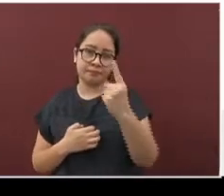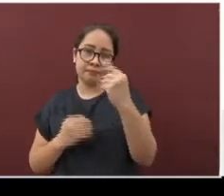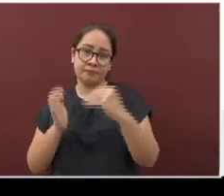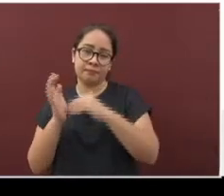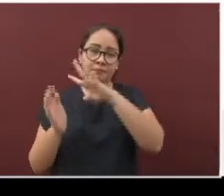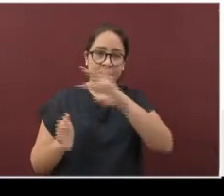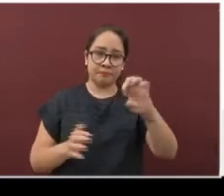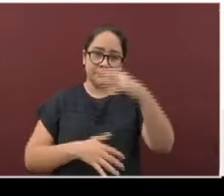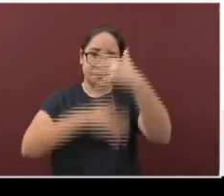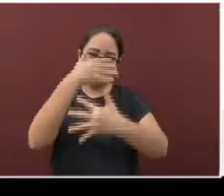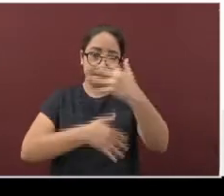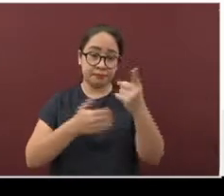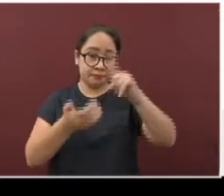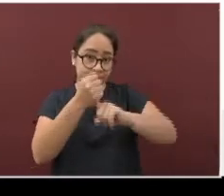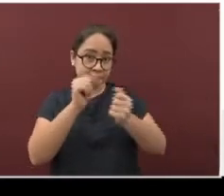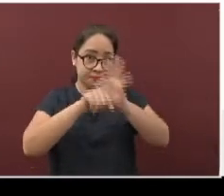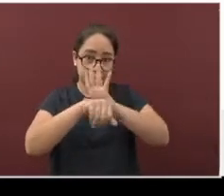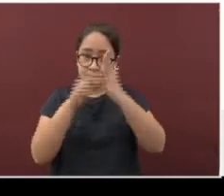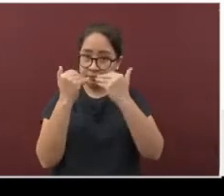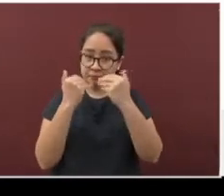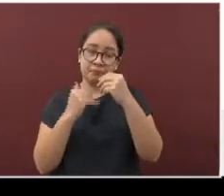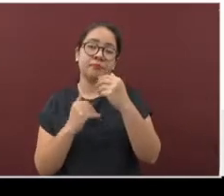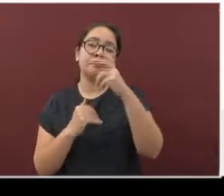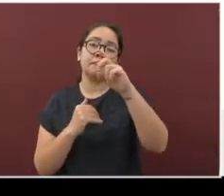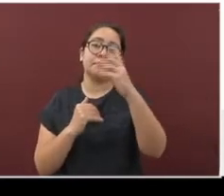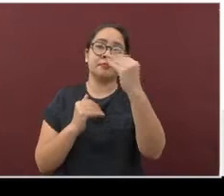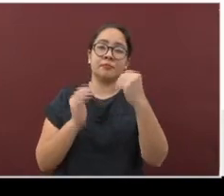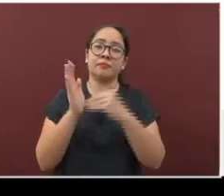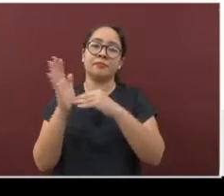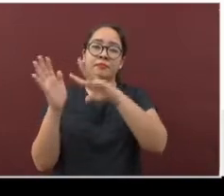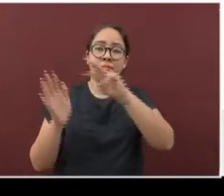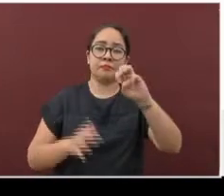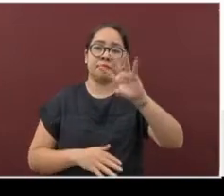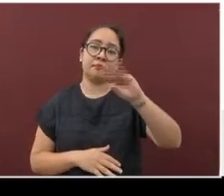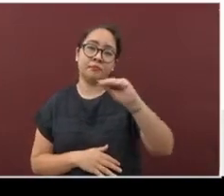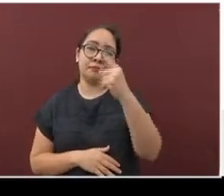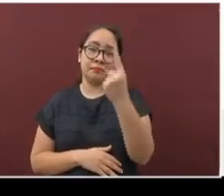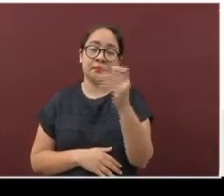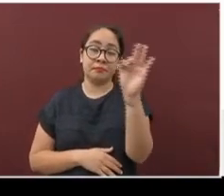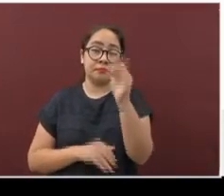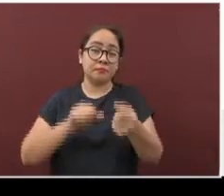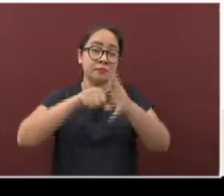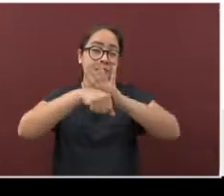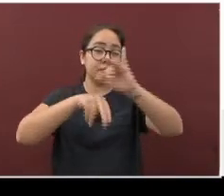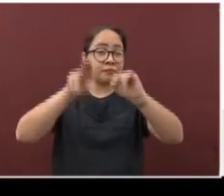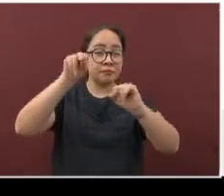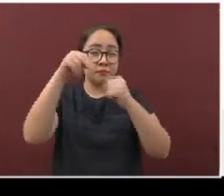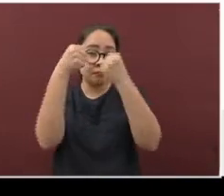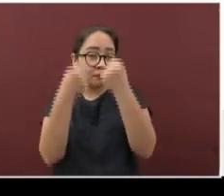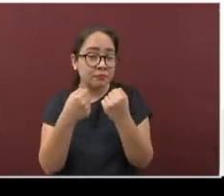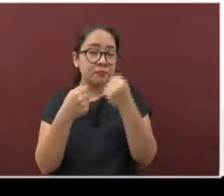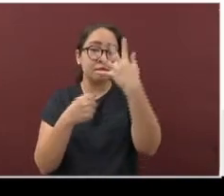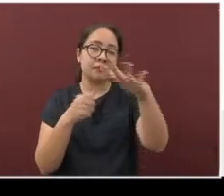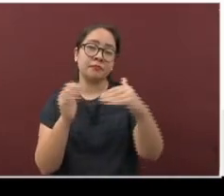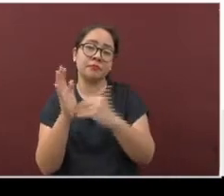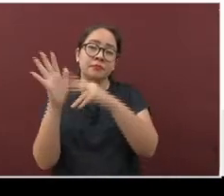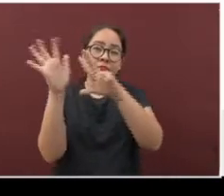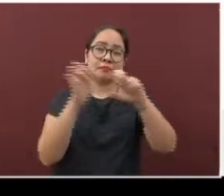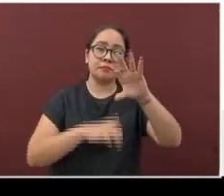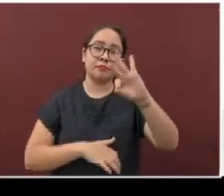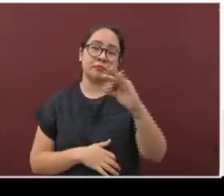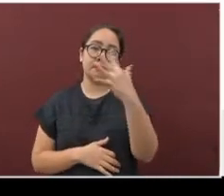con resultado negativo 39.391. Sospechosos 10.845